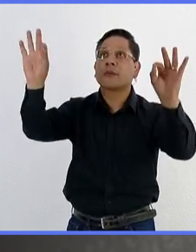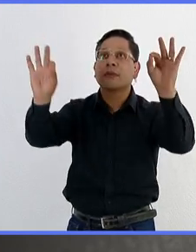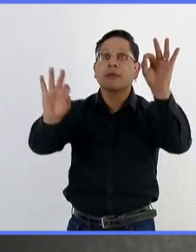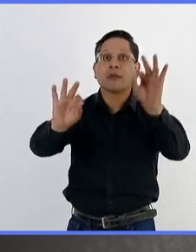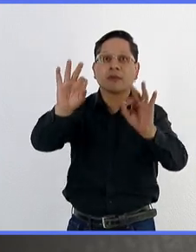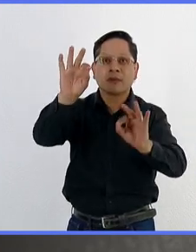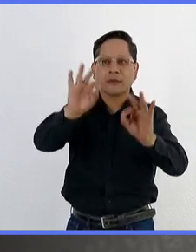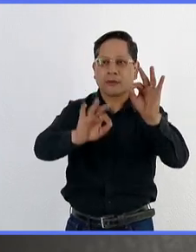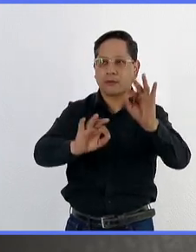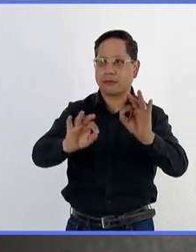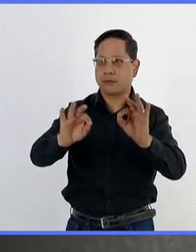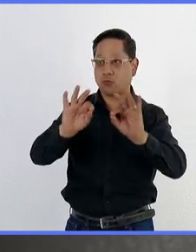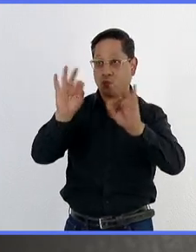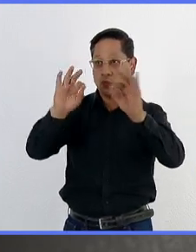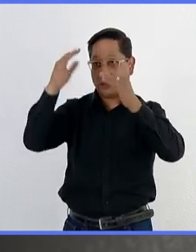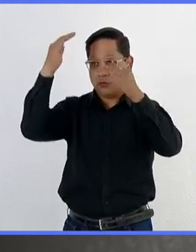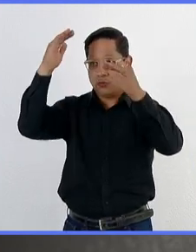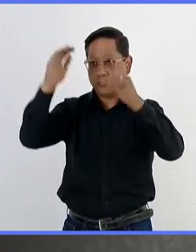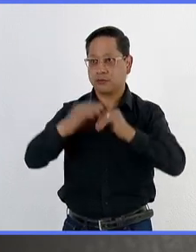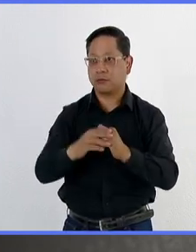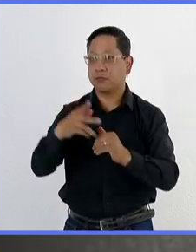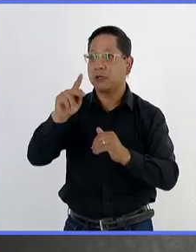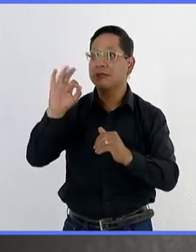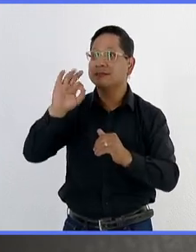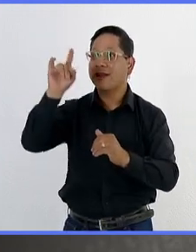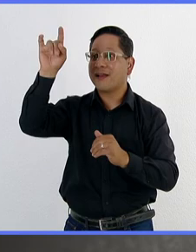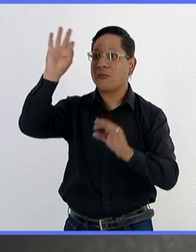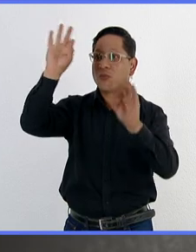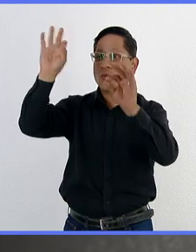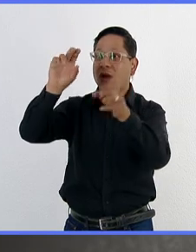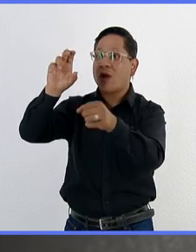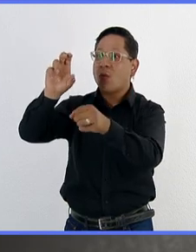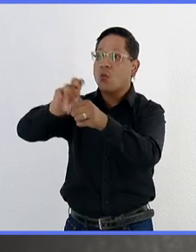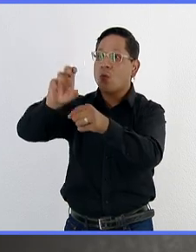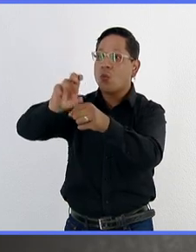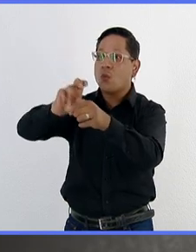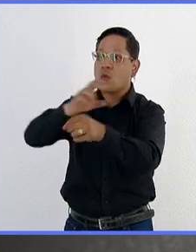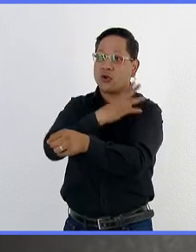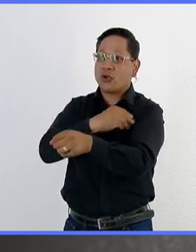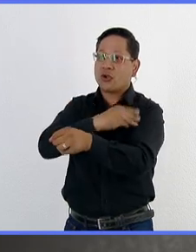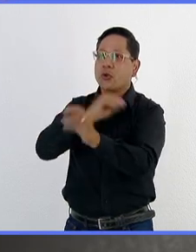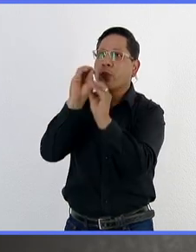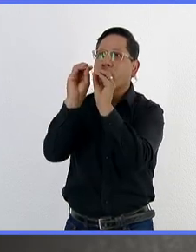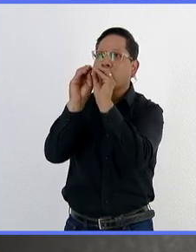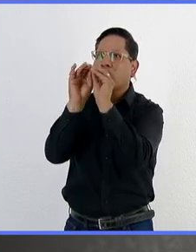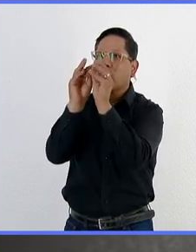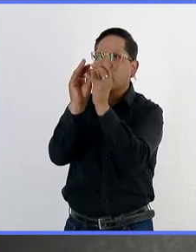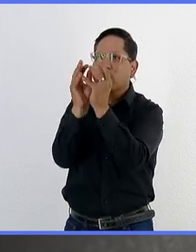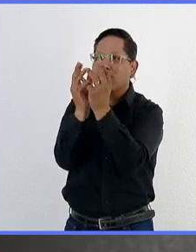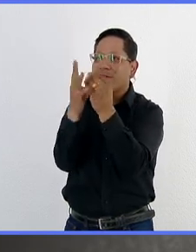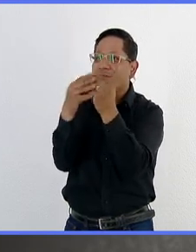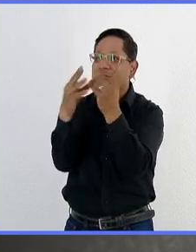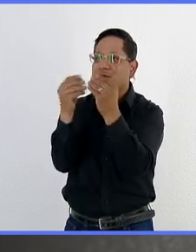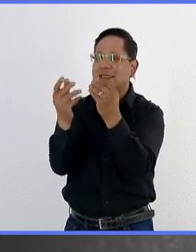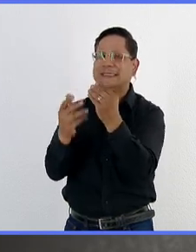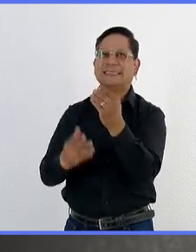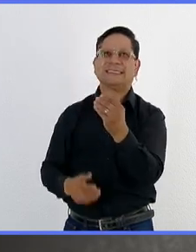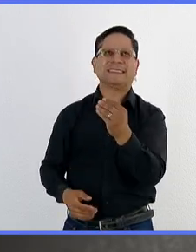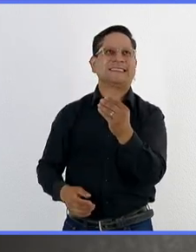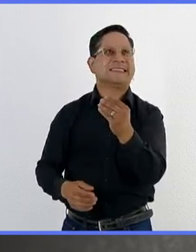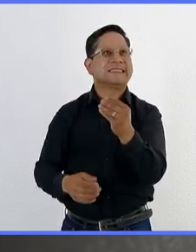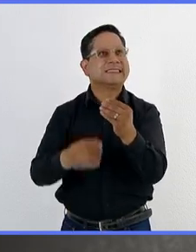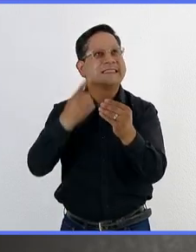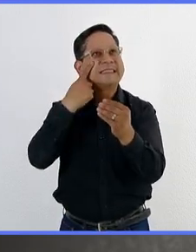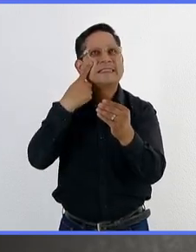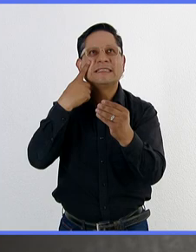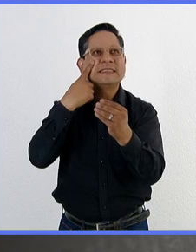de la mosca adulta, pero ¿qué pasa si esa mosca ya puso huevitos o si esa mosca ya dejó ahí algo en algún fruto? Entonces lo que tenemos que